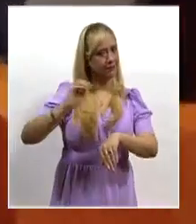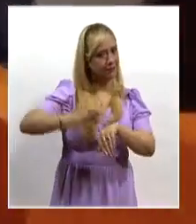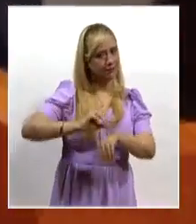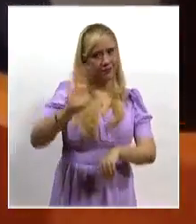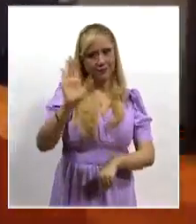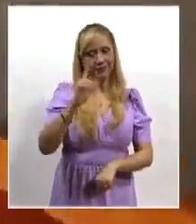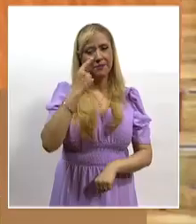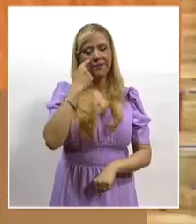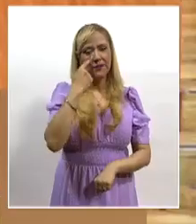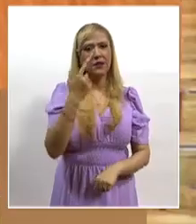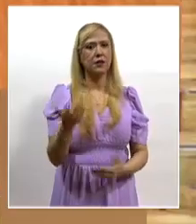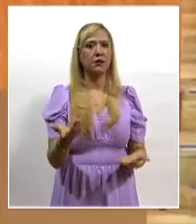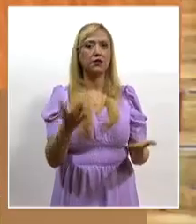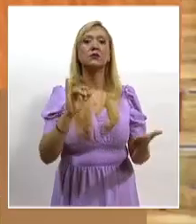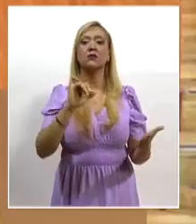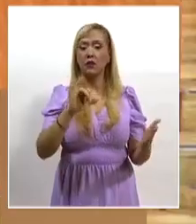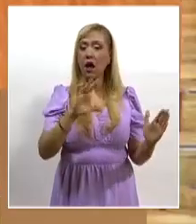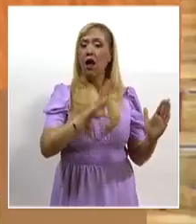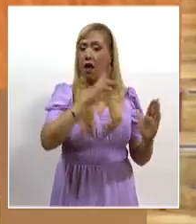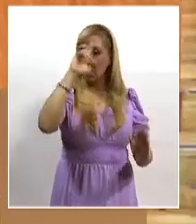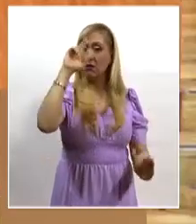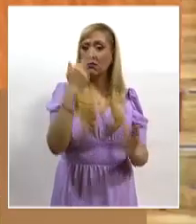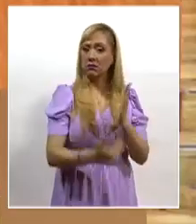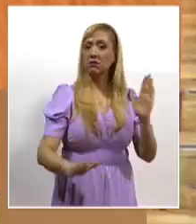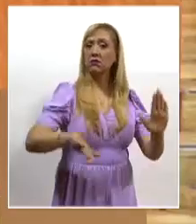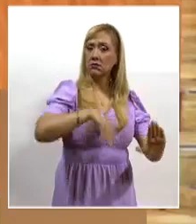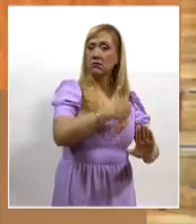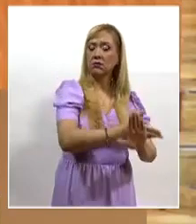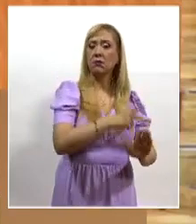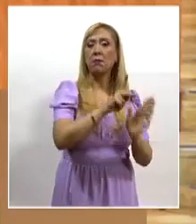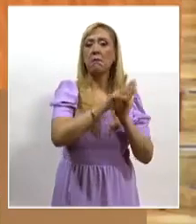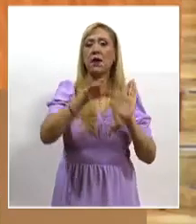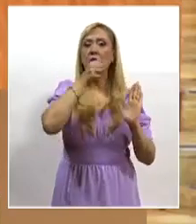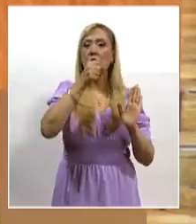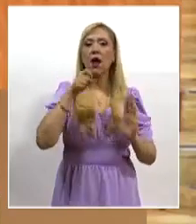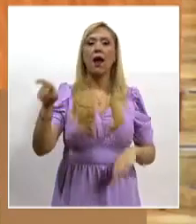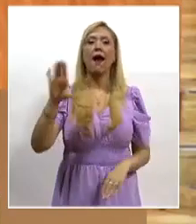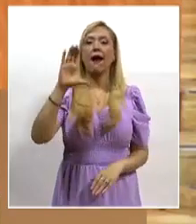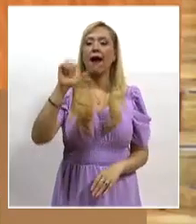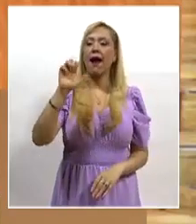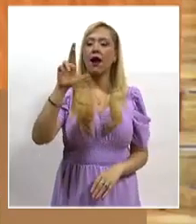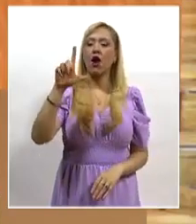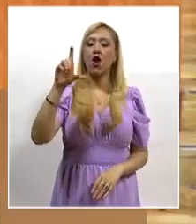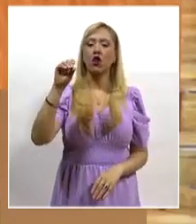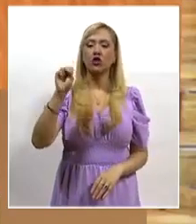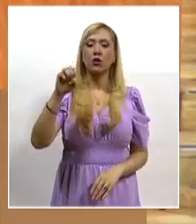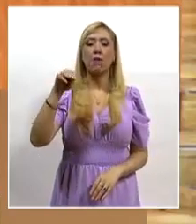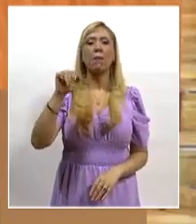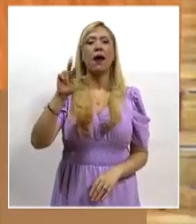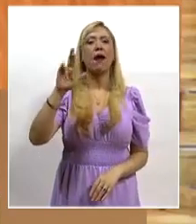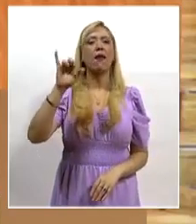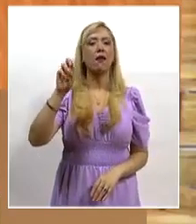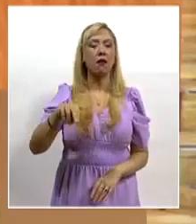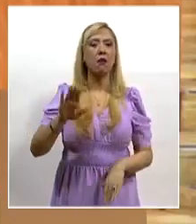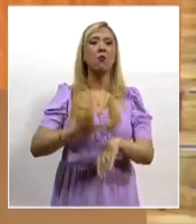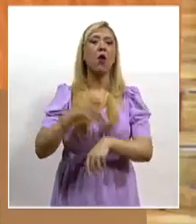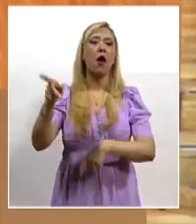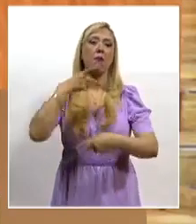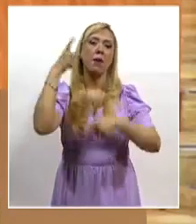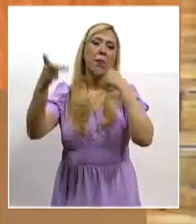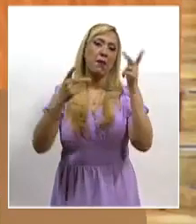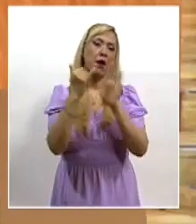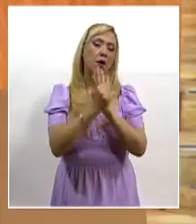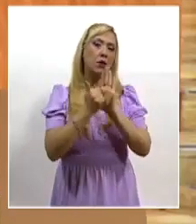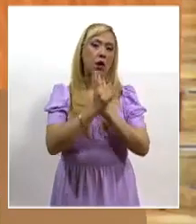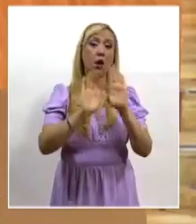existente la violencia política en razón de género atribuida al periodista Carlos Marín Martínez por comentarios emitidos en su canal de